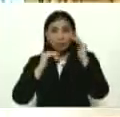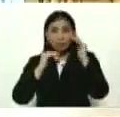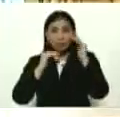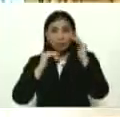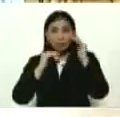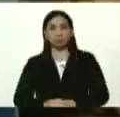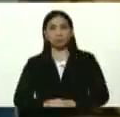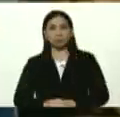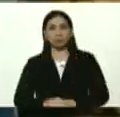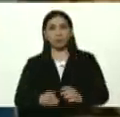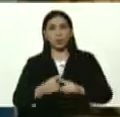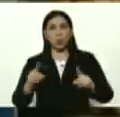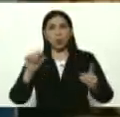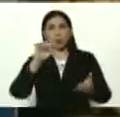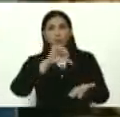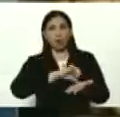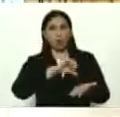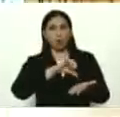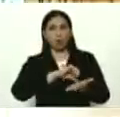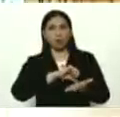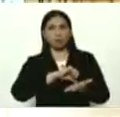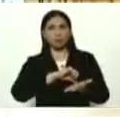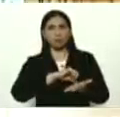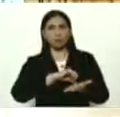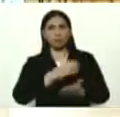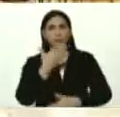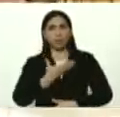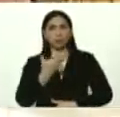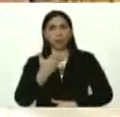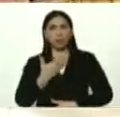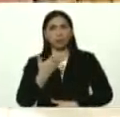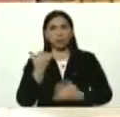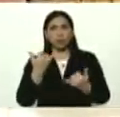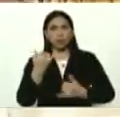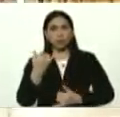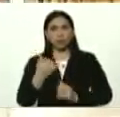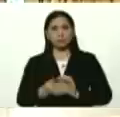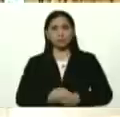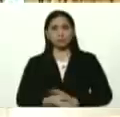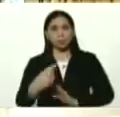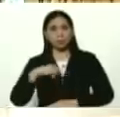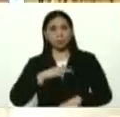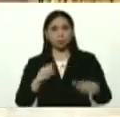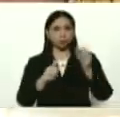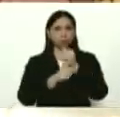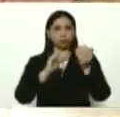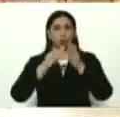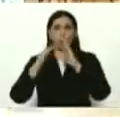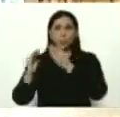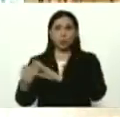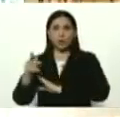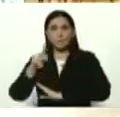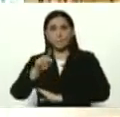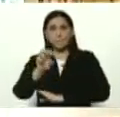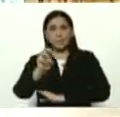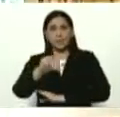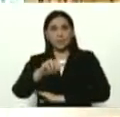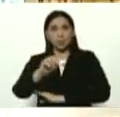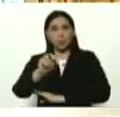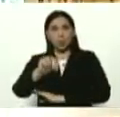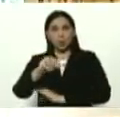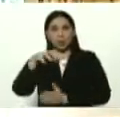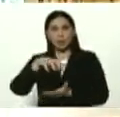El otro foco importante que nos acaba de surgir es una comunidad Pemón, del estado Bolívar.